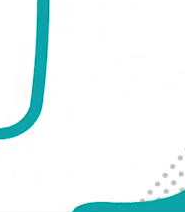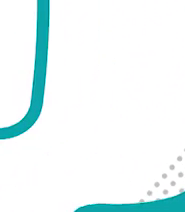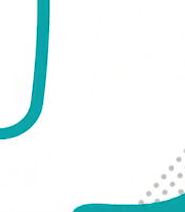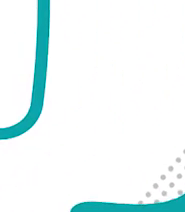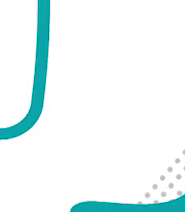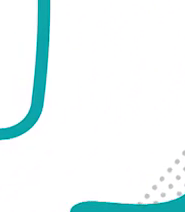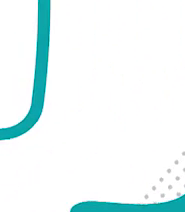Aprendeencasa